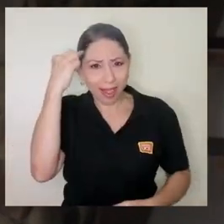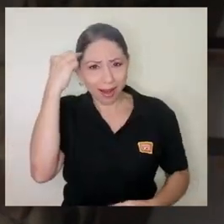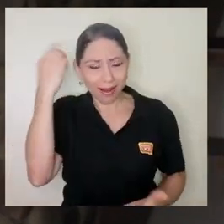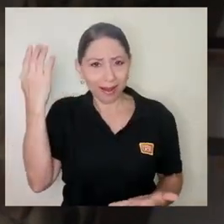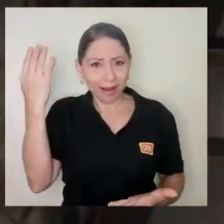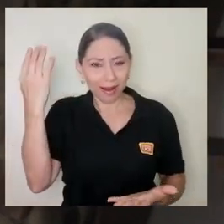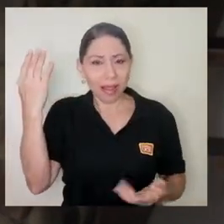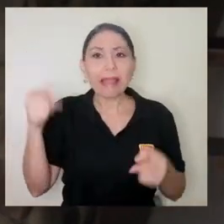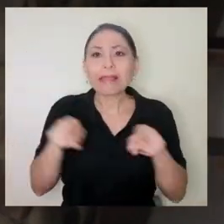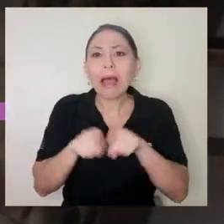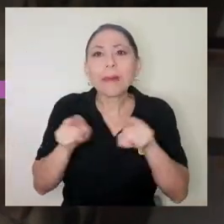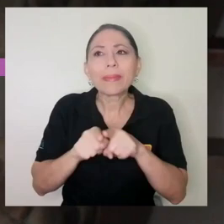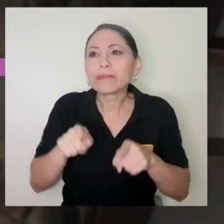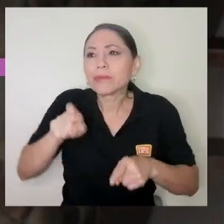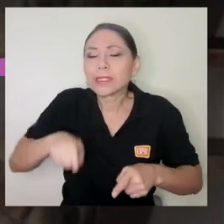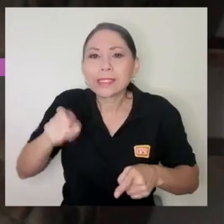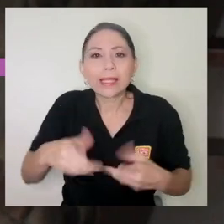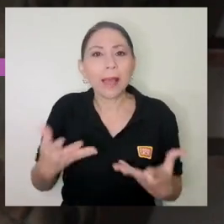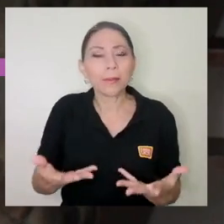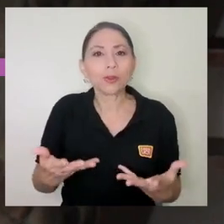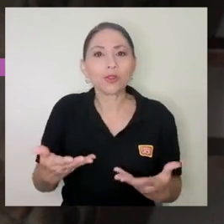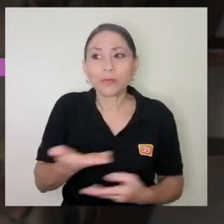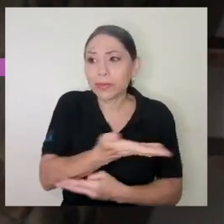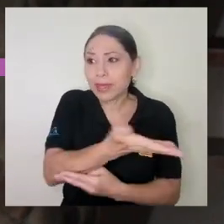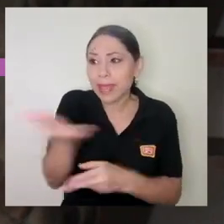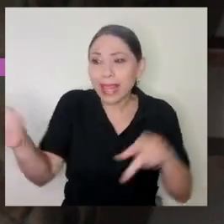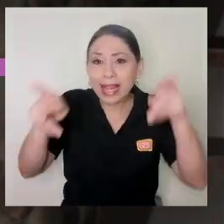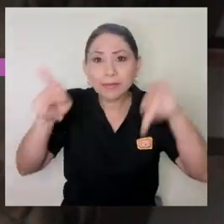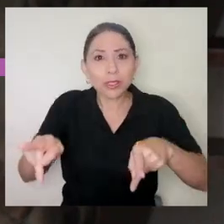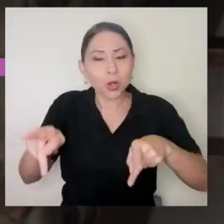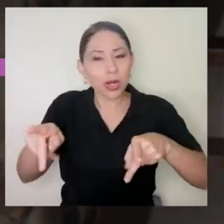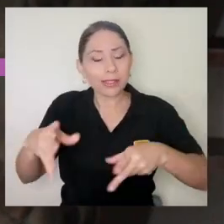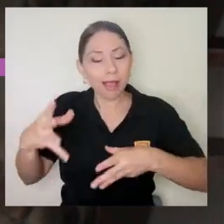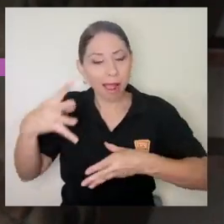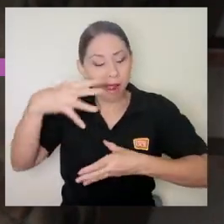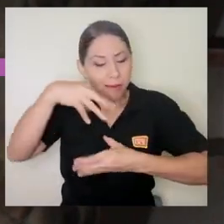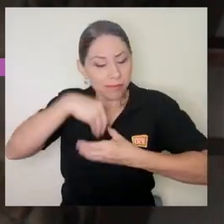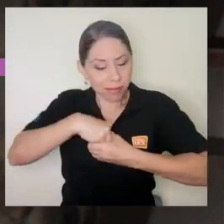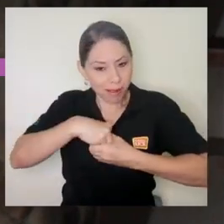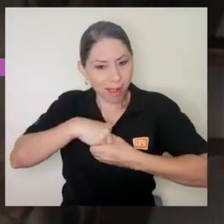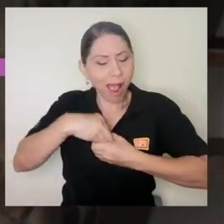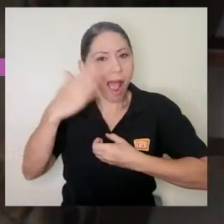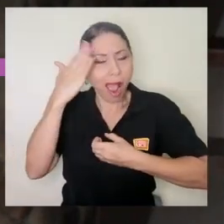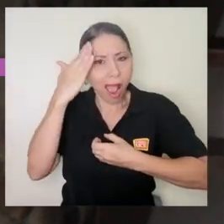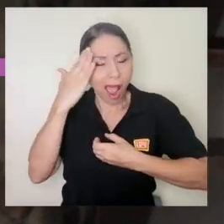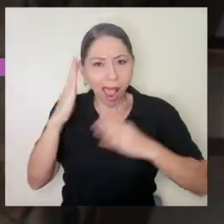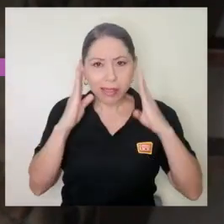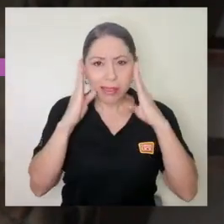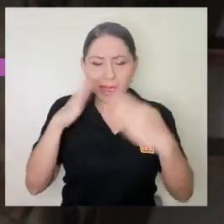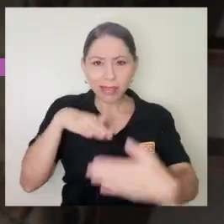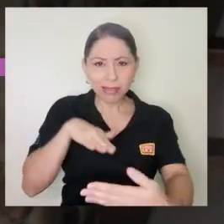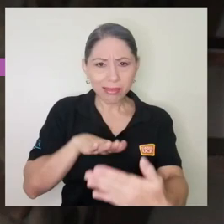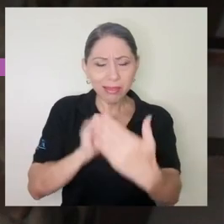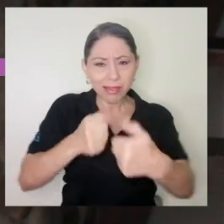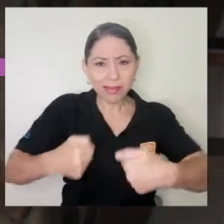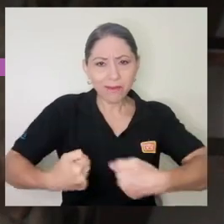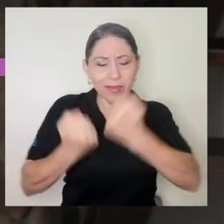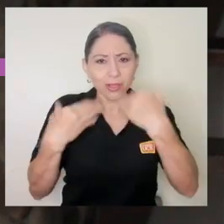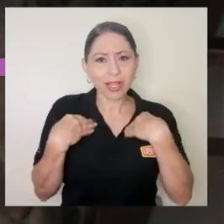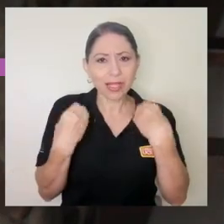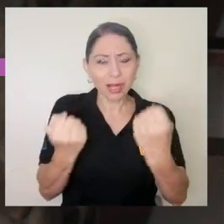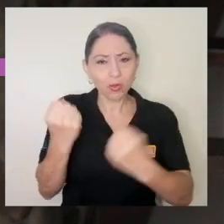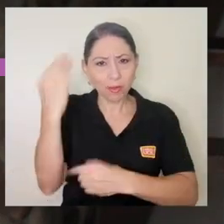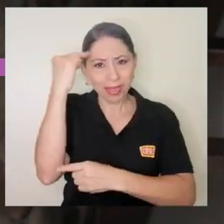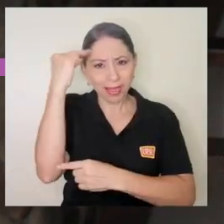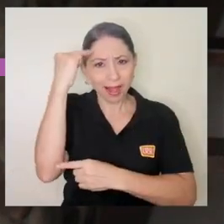generar digamos los recursos en las personas para que puedan atender los desafíos de la salud mental y eso se hace a través de